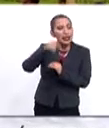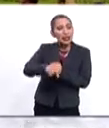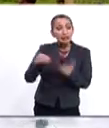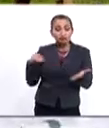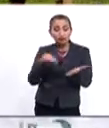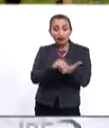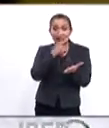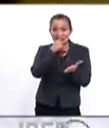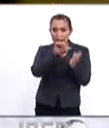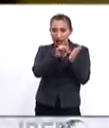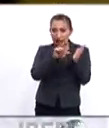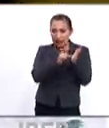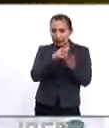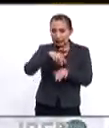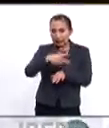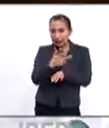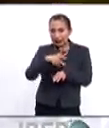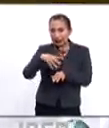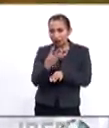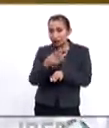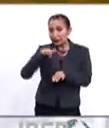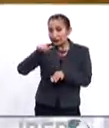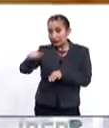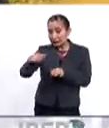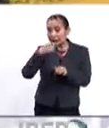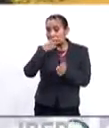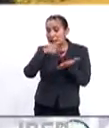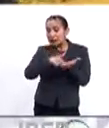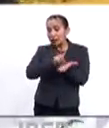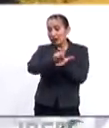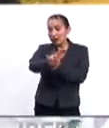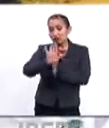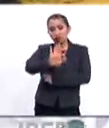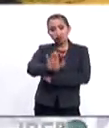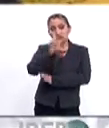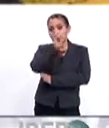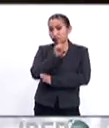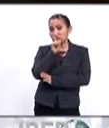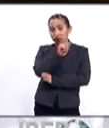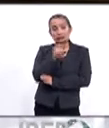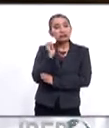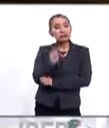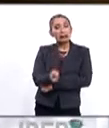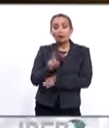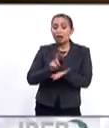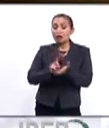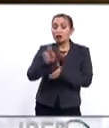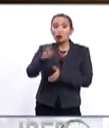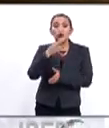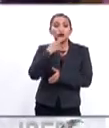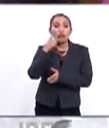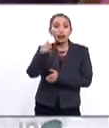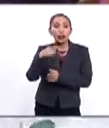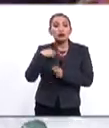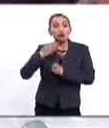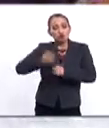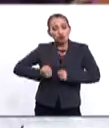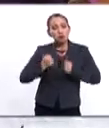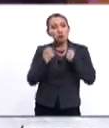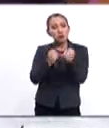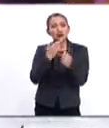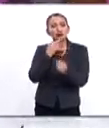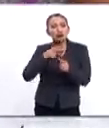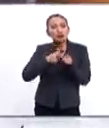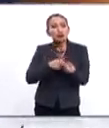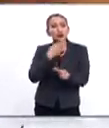establece en sus artículos 13, 14 y 16 sus derechos lingüísticos, es decir, el derecho a utilizar, revitalizar y